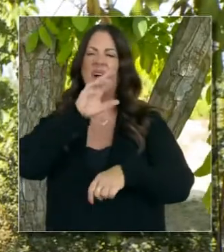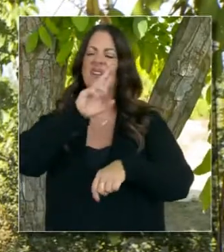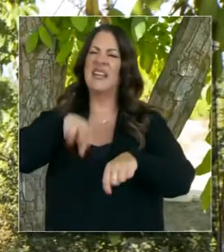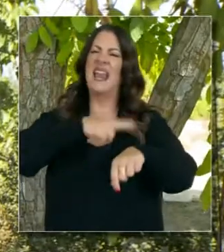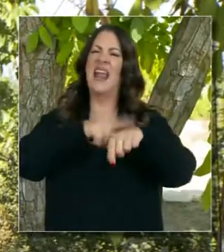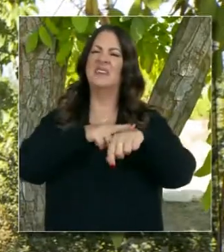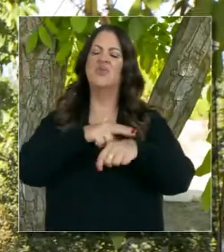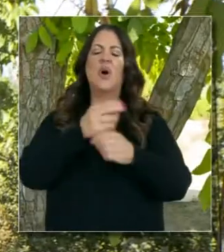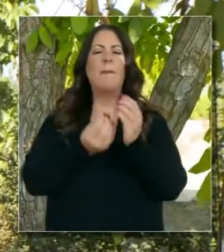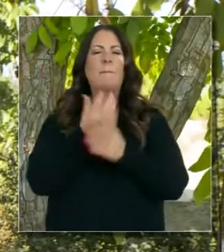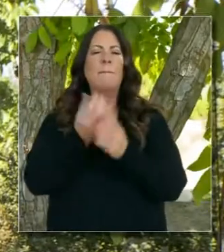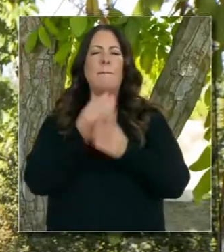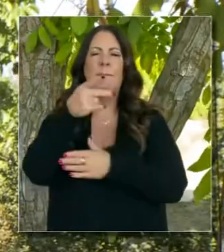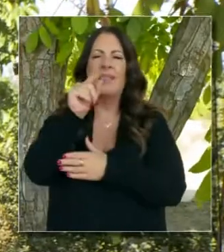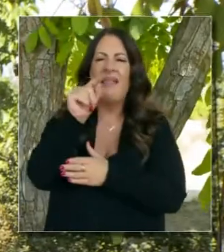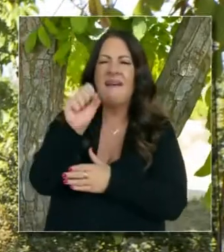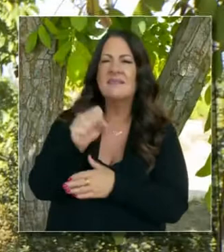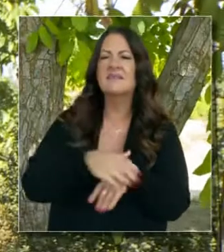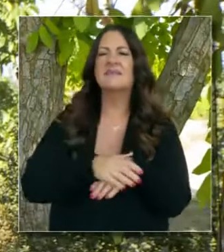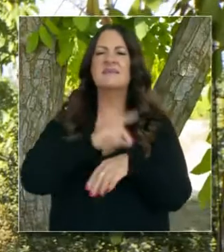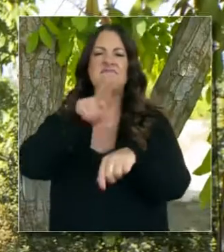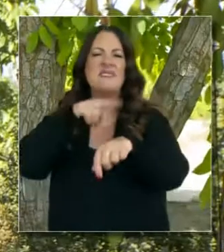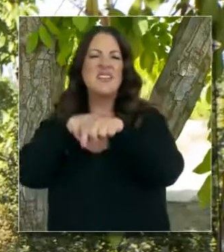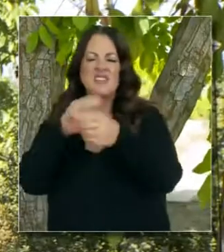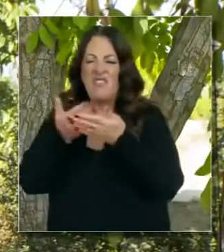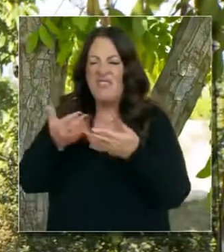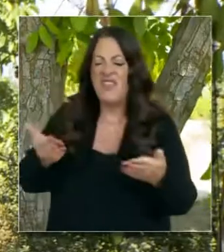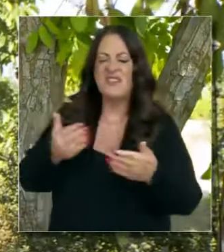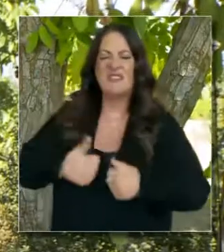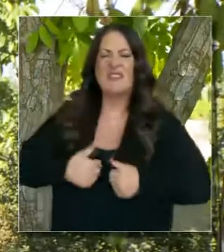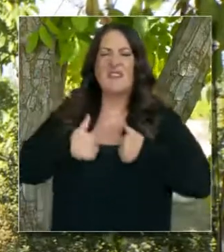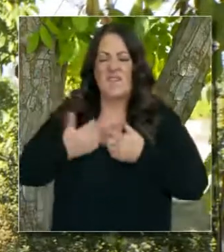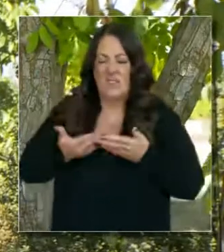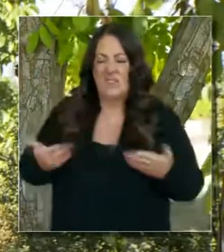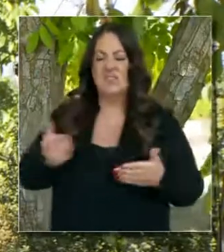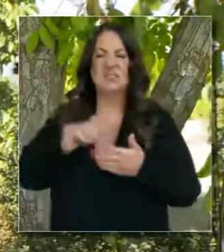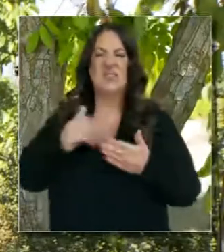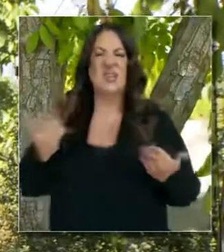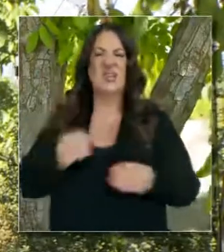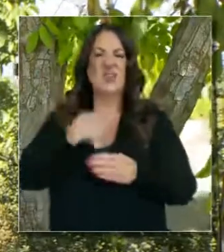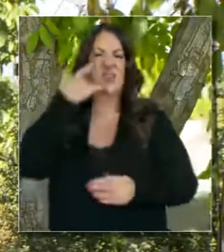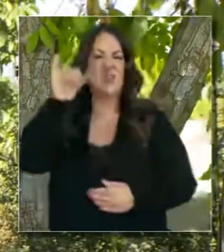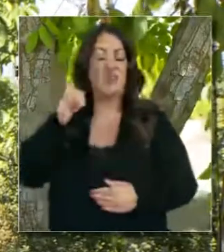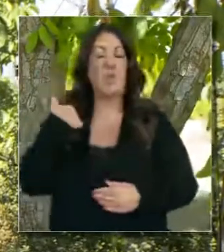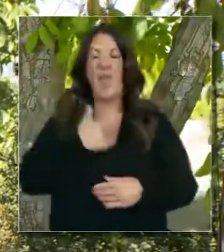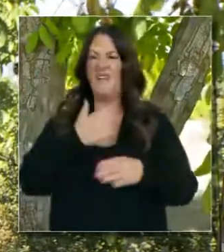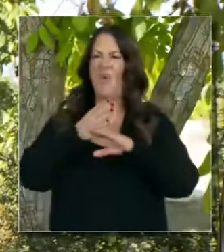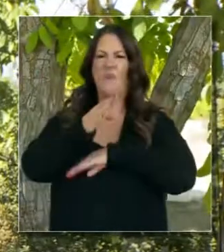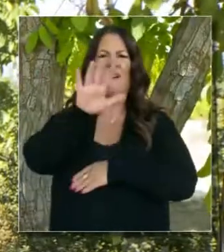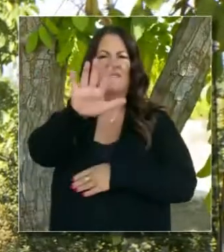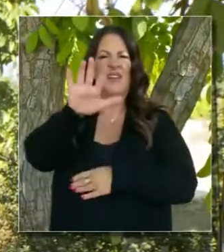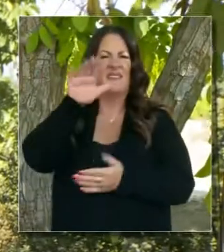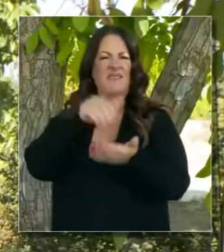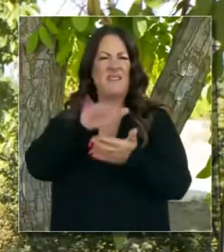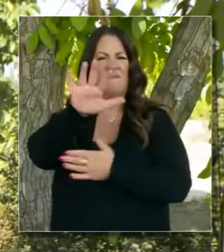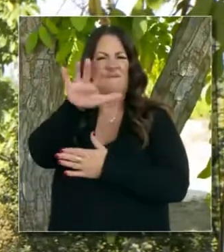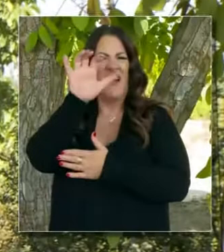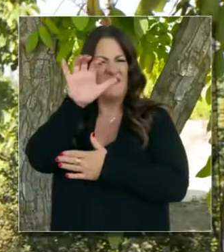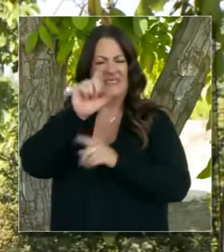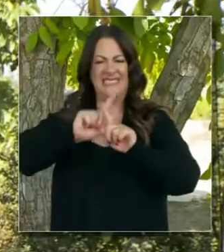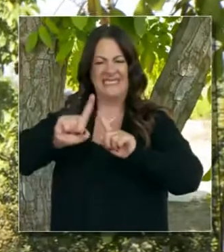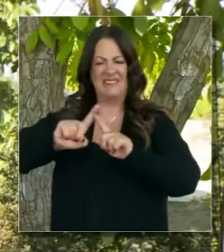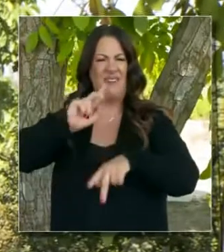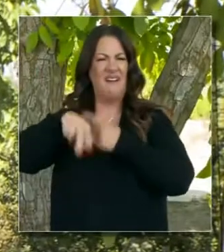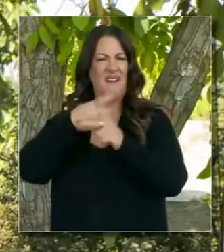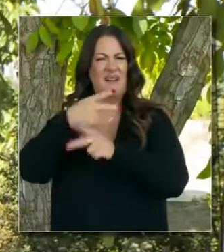plantas nativas, especies oriundas a California. Tenemos más de 5